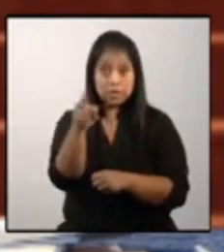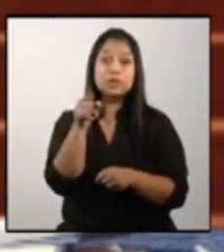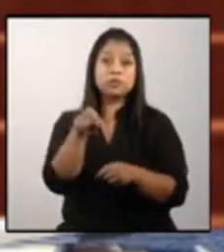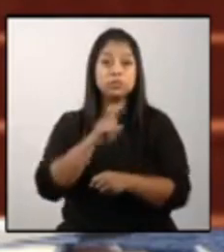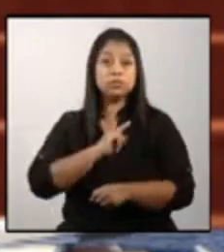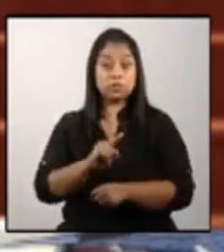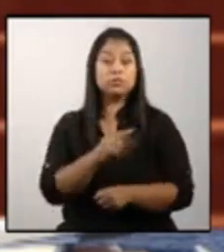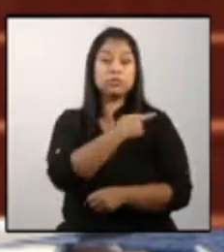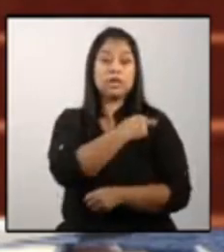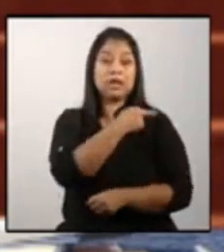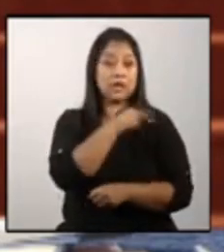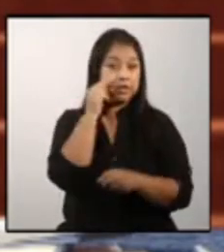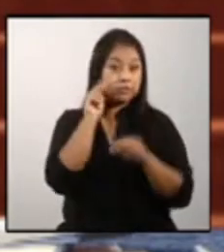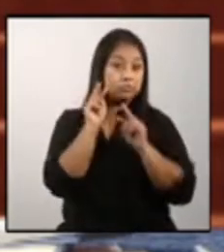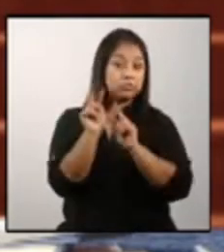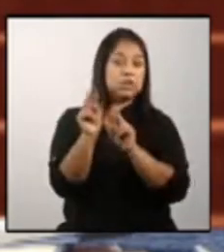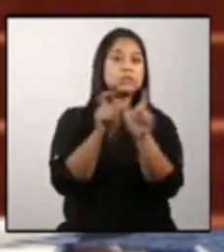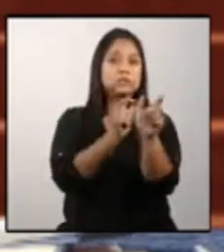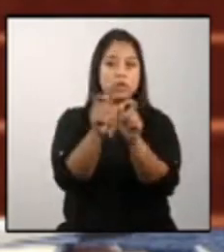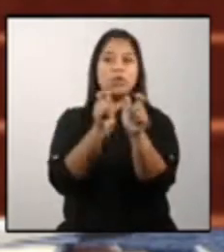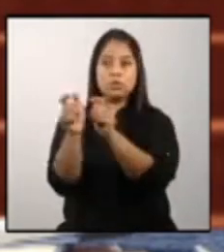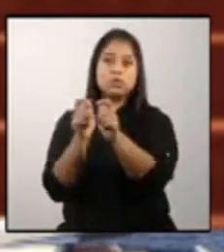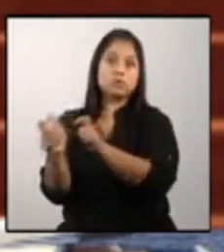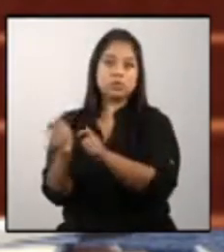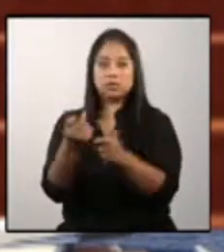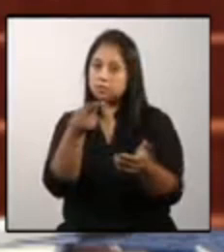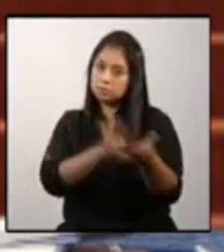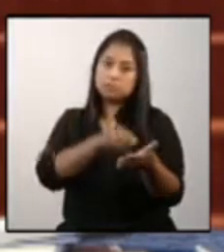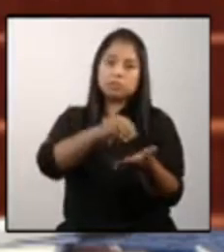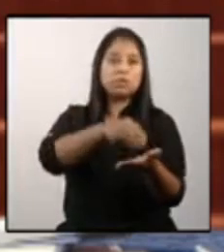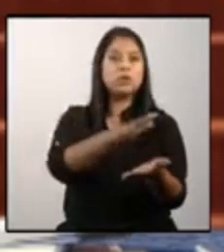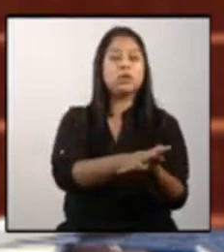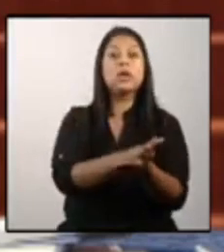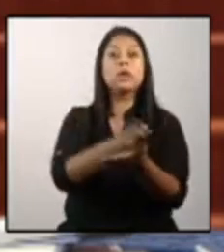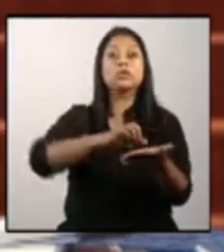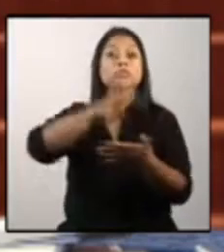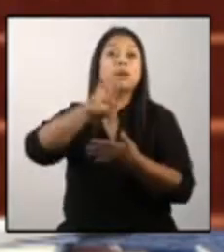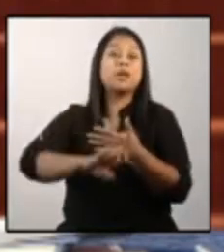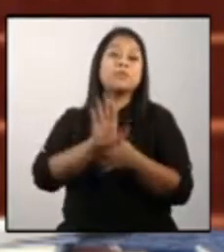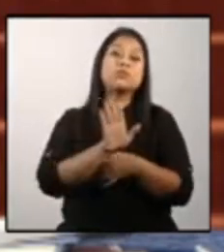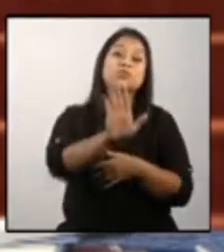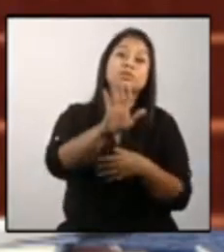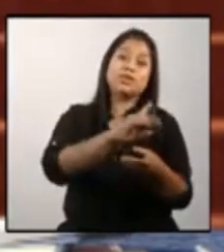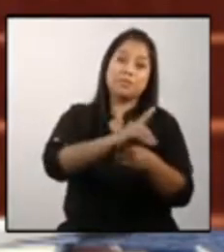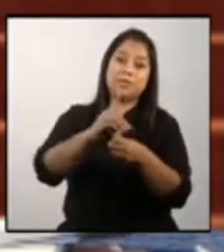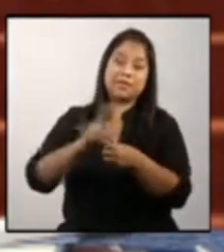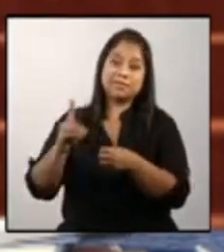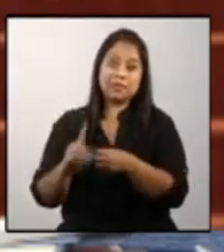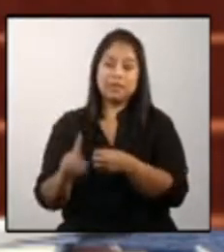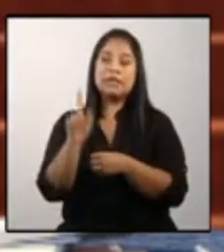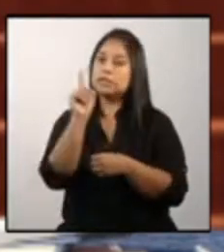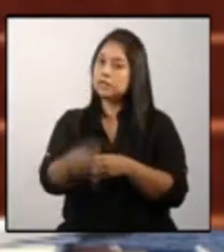encargados de velar que esa coordinación y la instalación de esos programas en sus departamentos sea